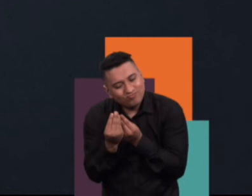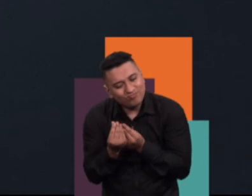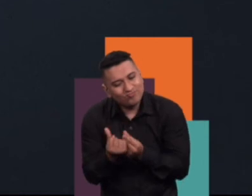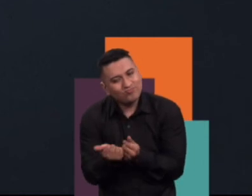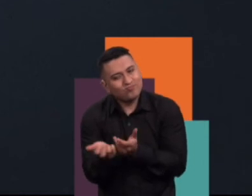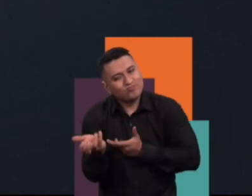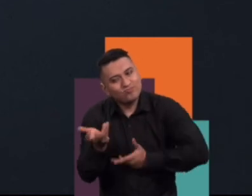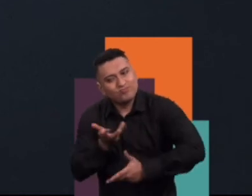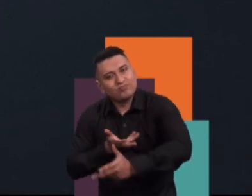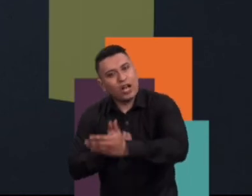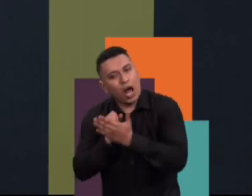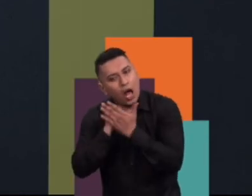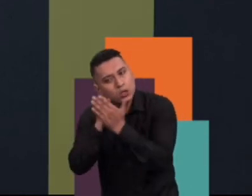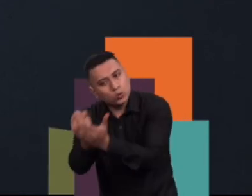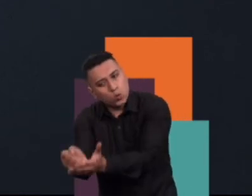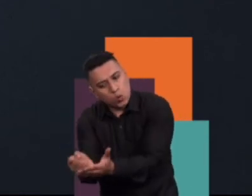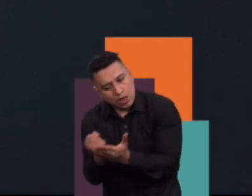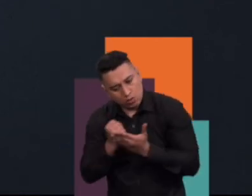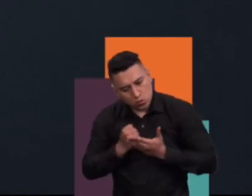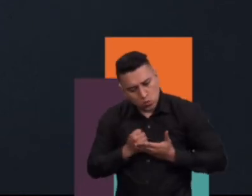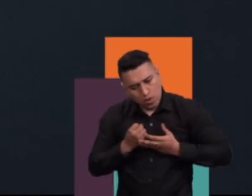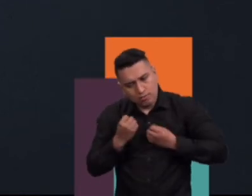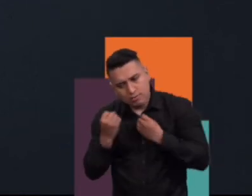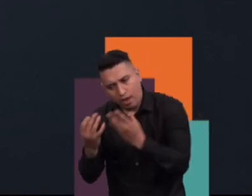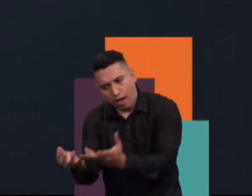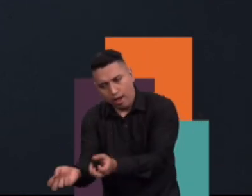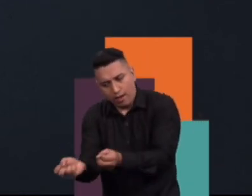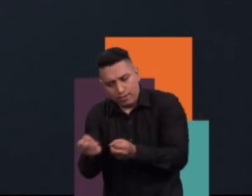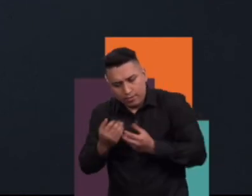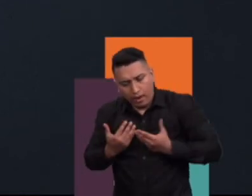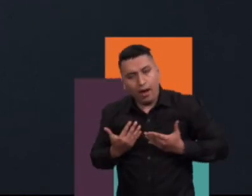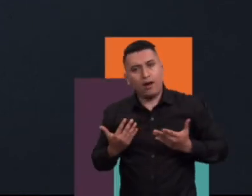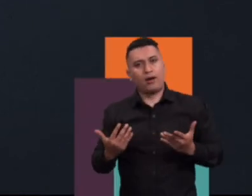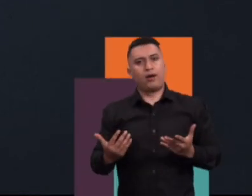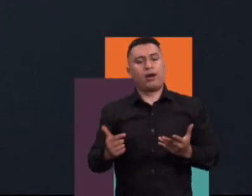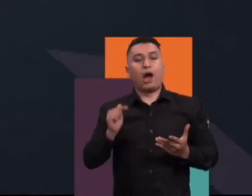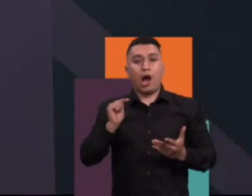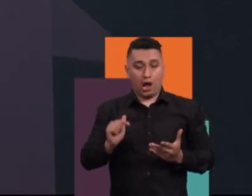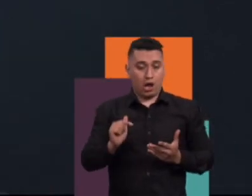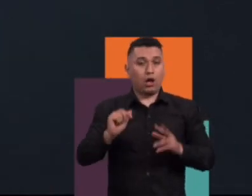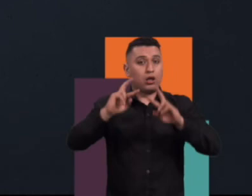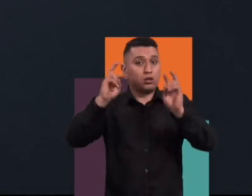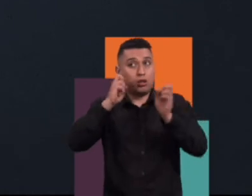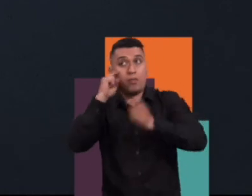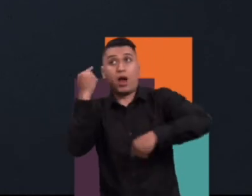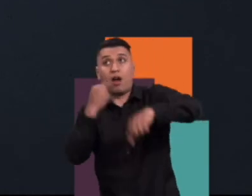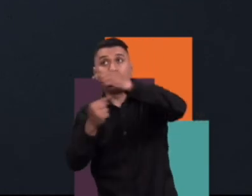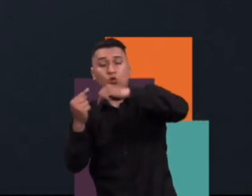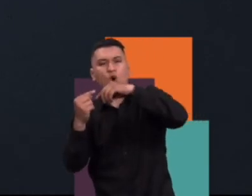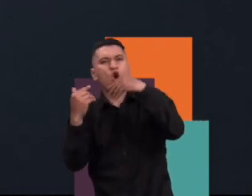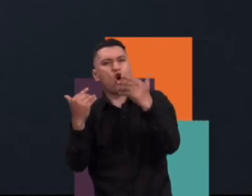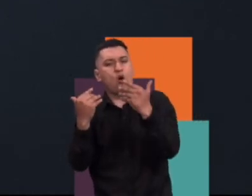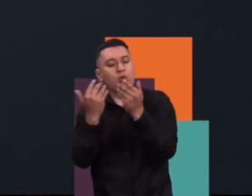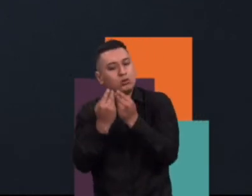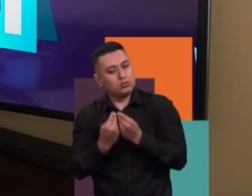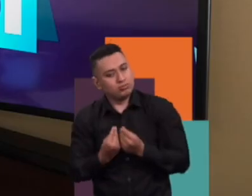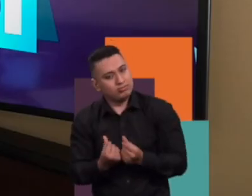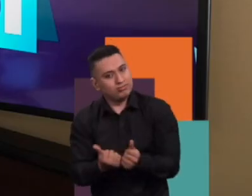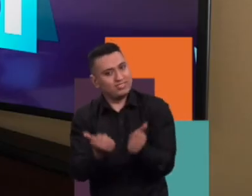coexistir de manera armónica en un mundo nuevo donde la aventura va a ser si logramos construirlo.